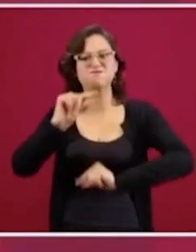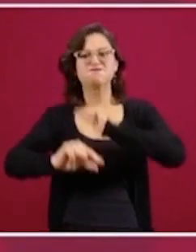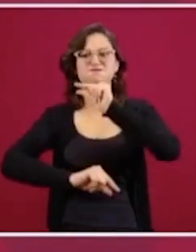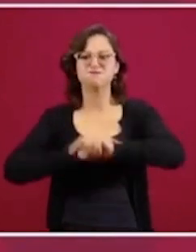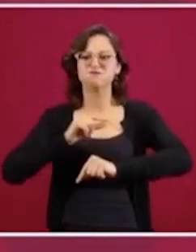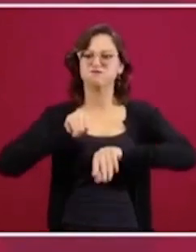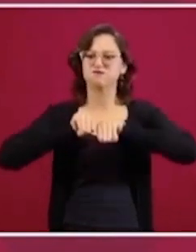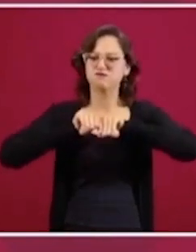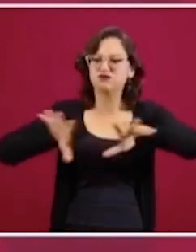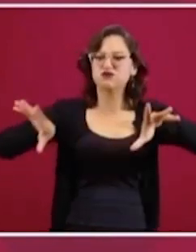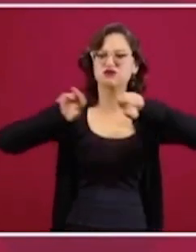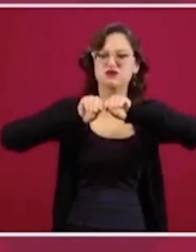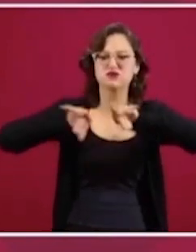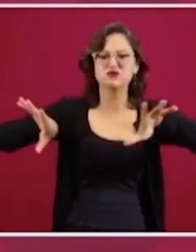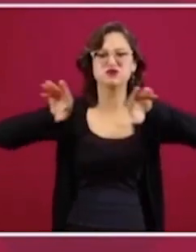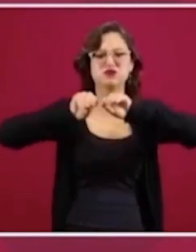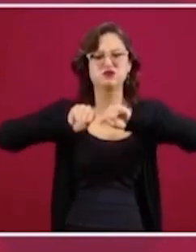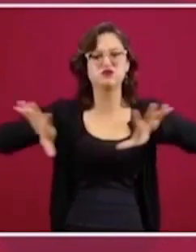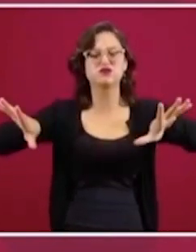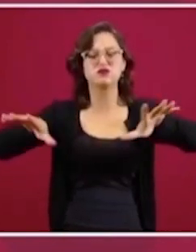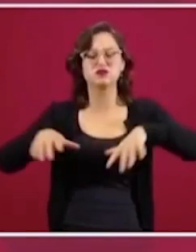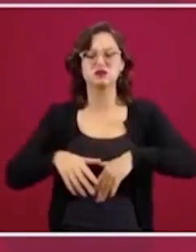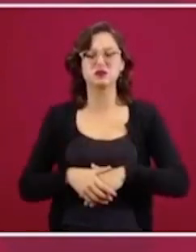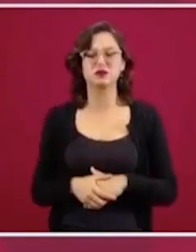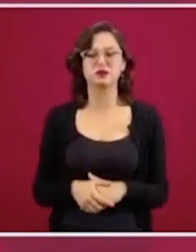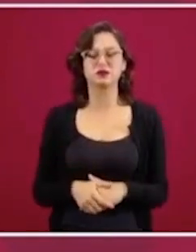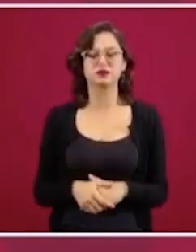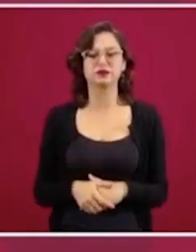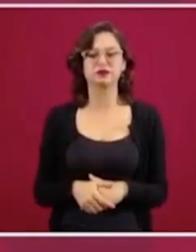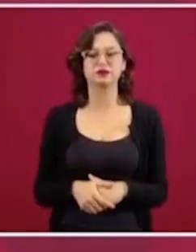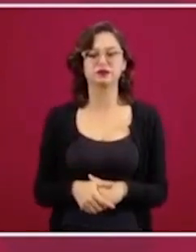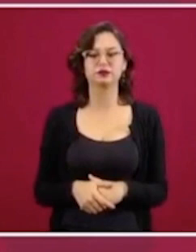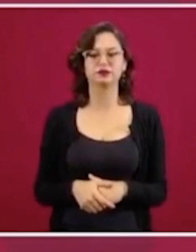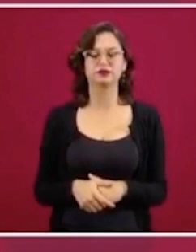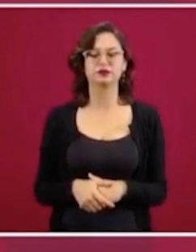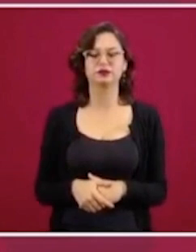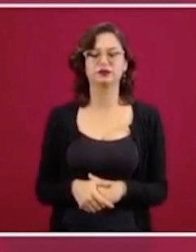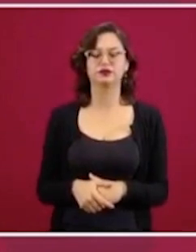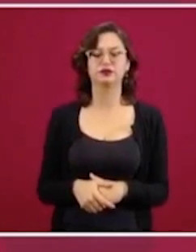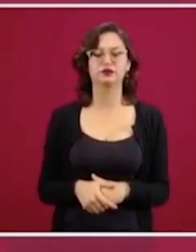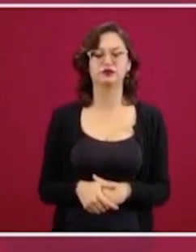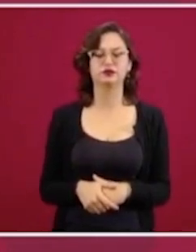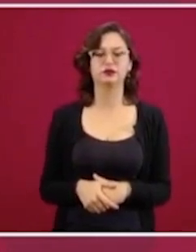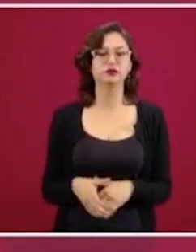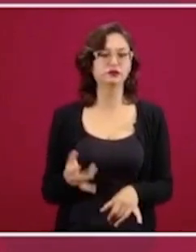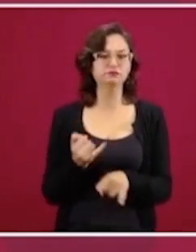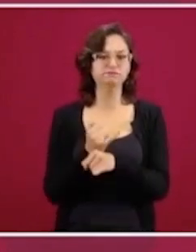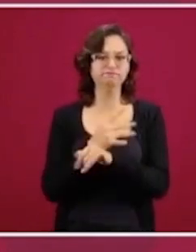que se vaya transmitiendo información,